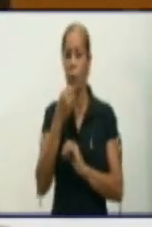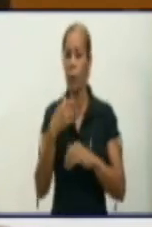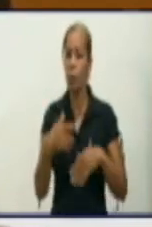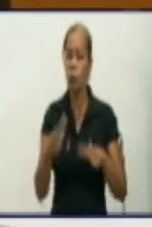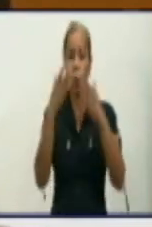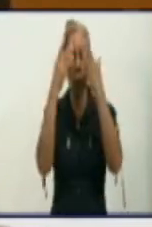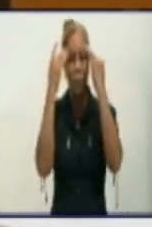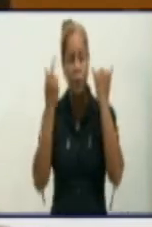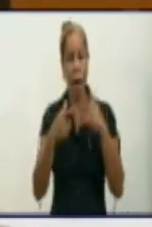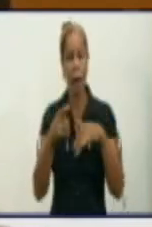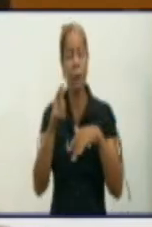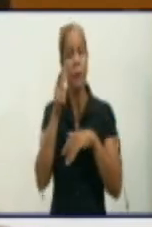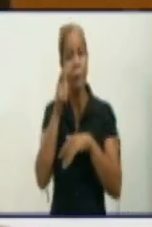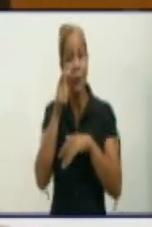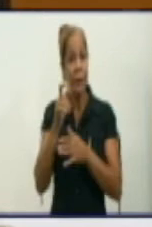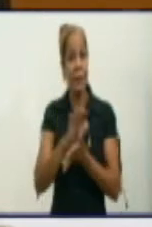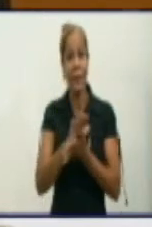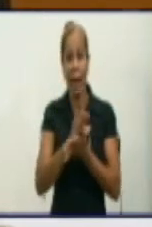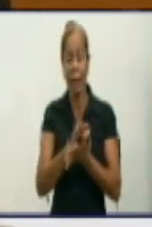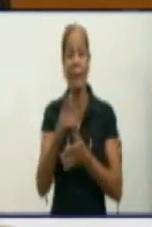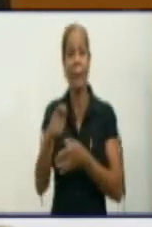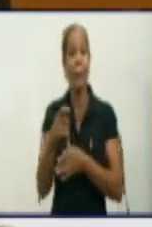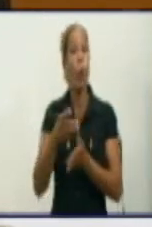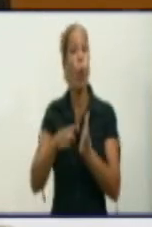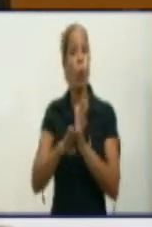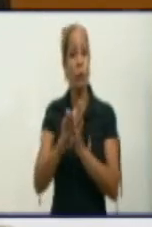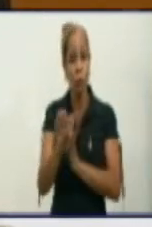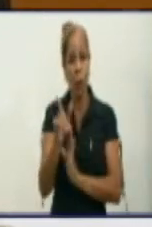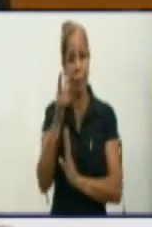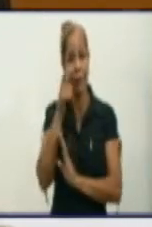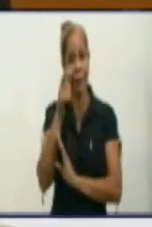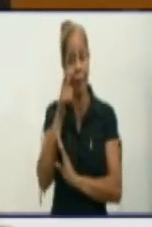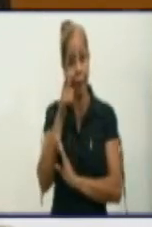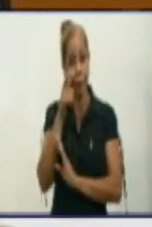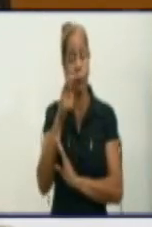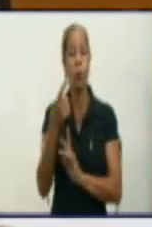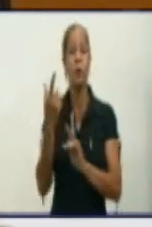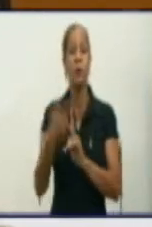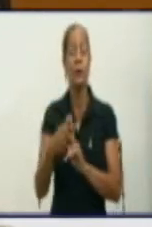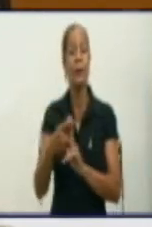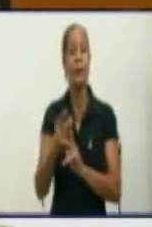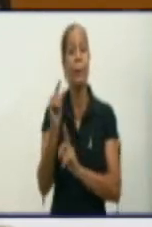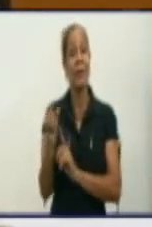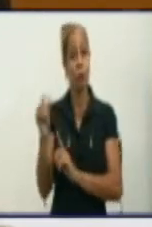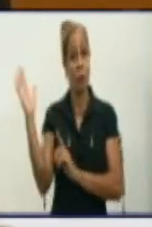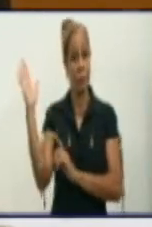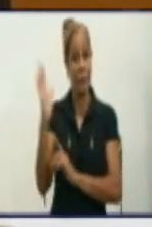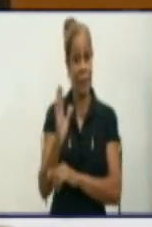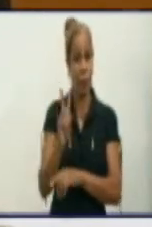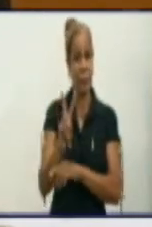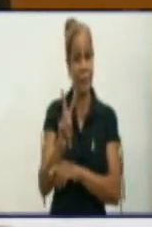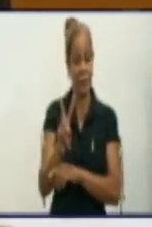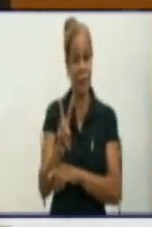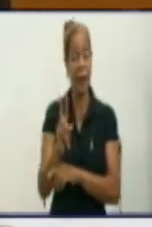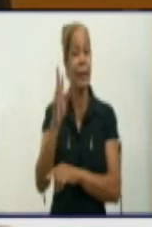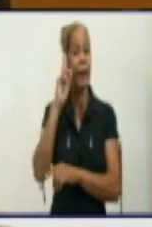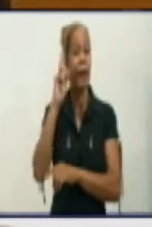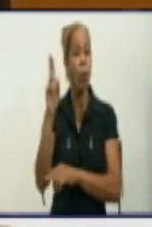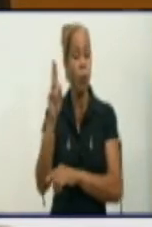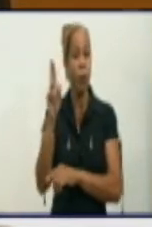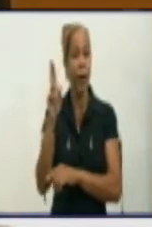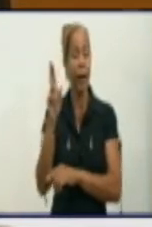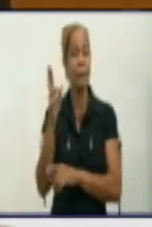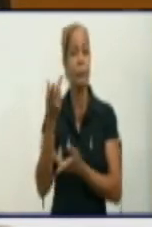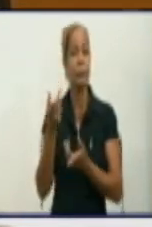que aquí se manifestaron ya el día que vinieron los expertos del ministerio. Recordar que la palabra de orden es